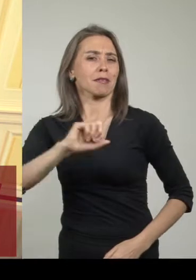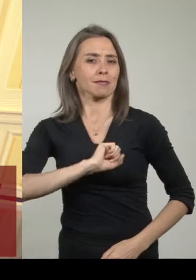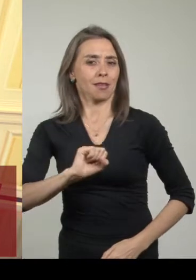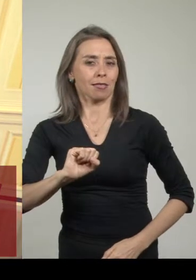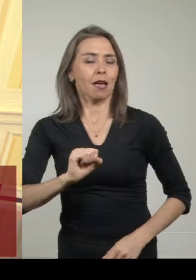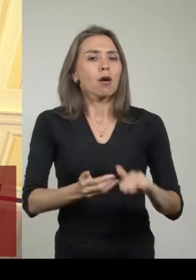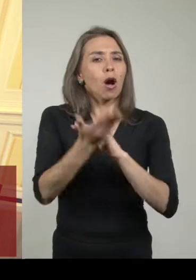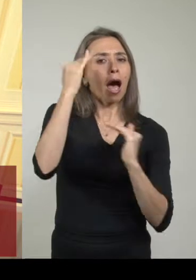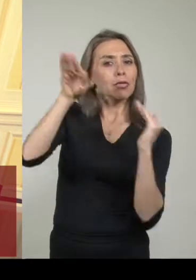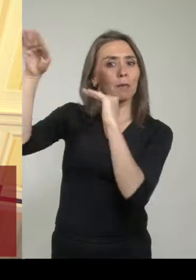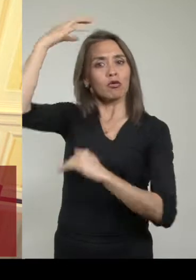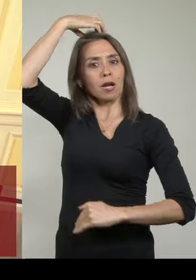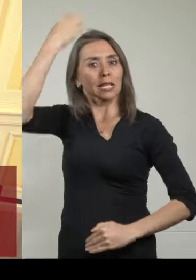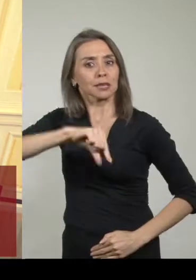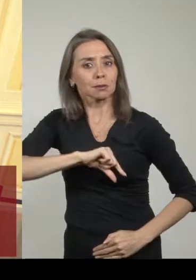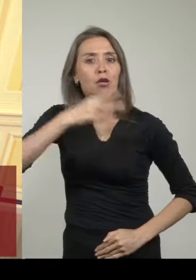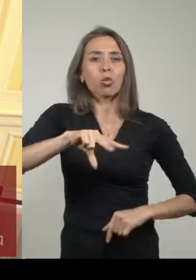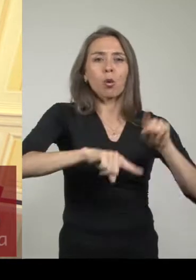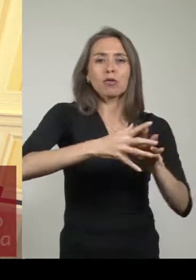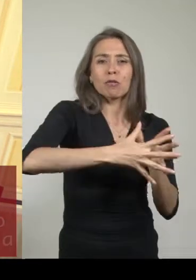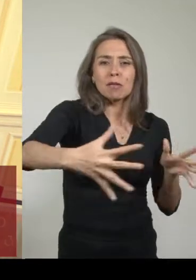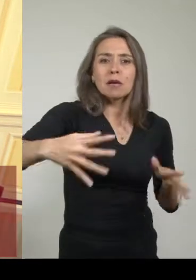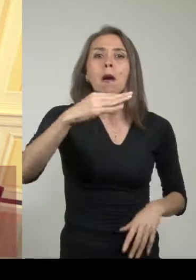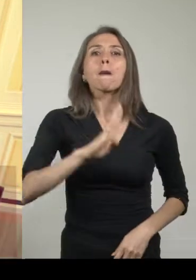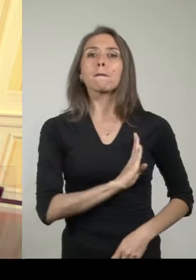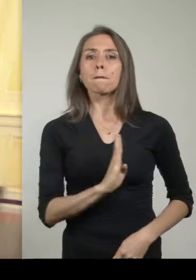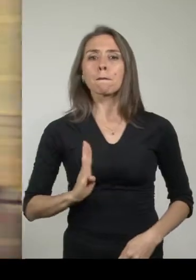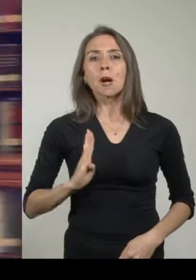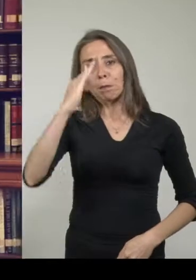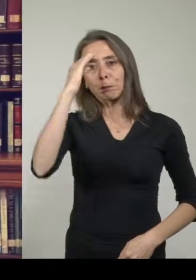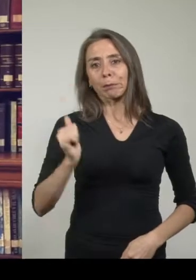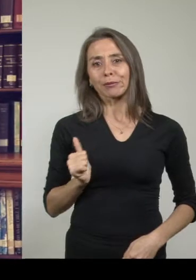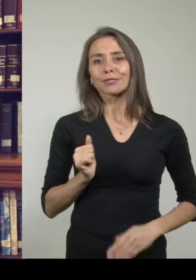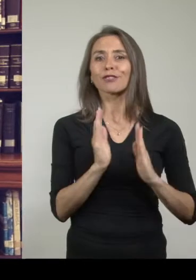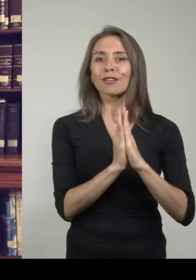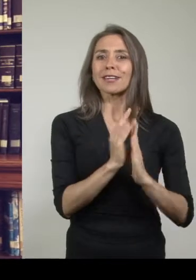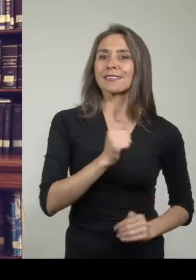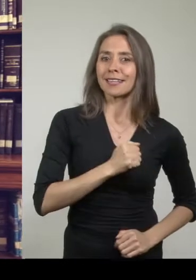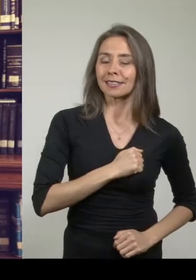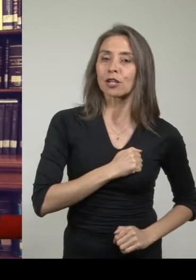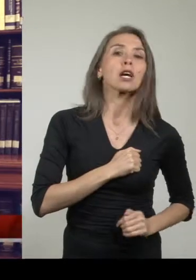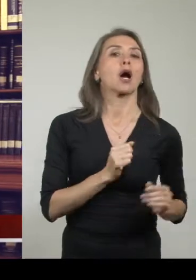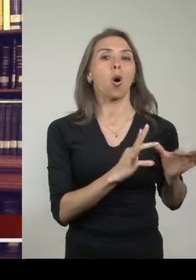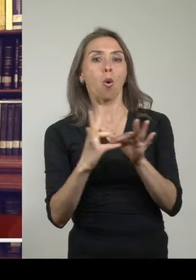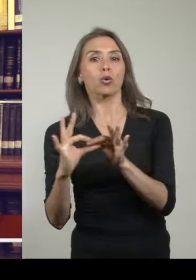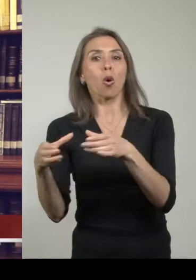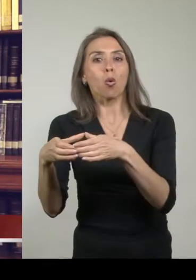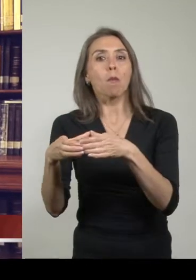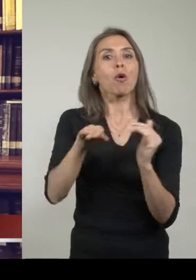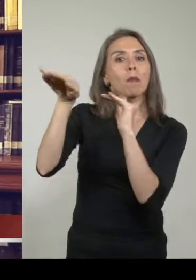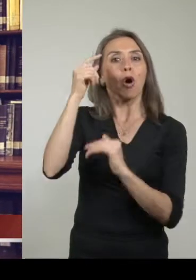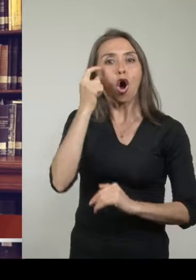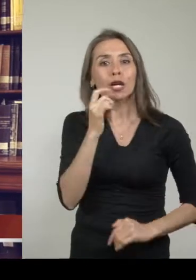antiguos realistas, tratenientes y miembros del ejército y la Iglesia Unidos a ojiguinistas y estanqueros participaron